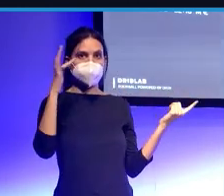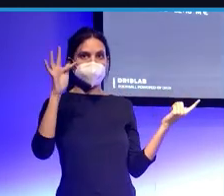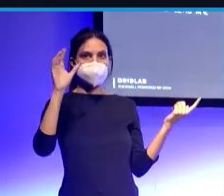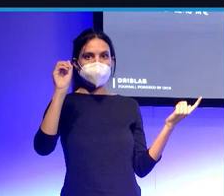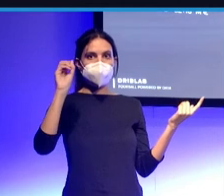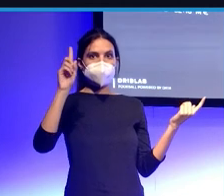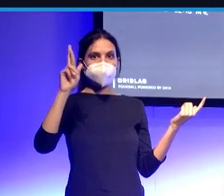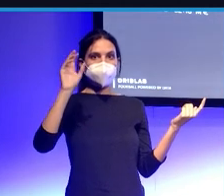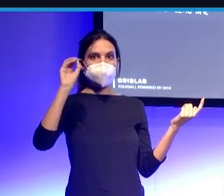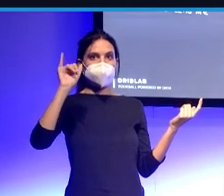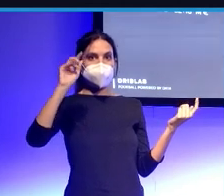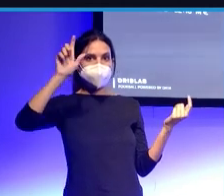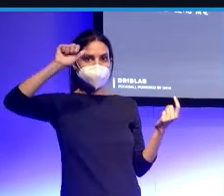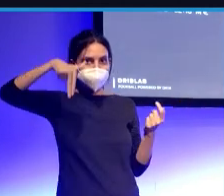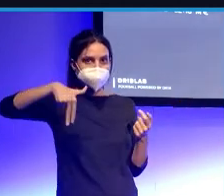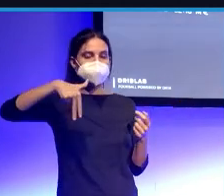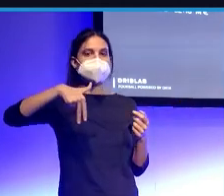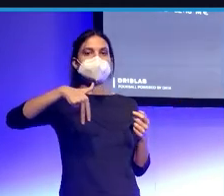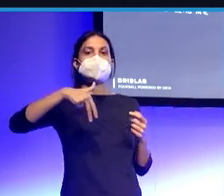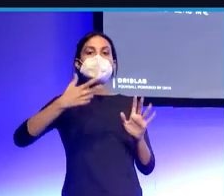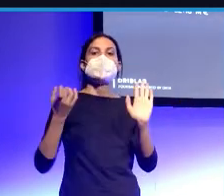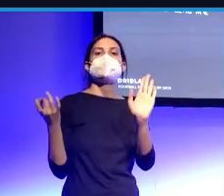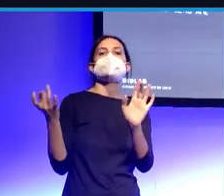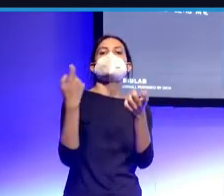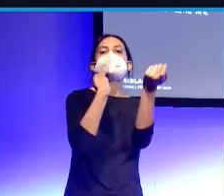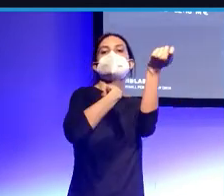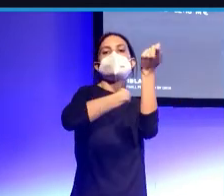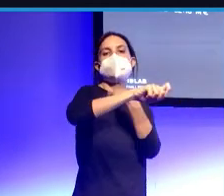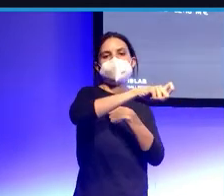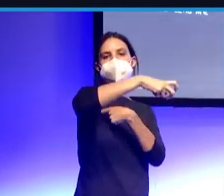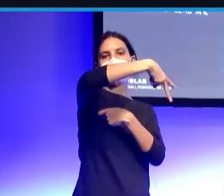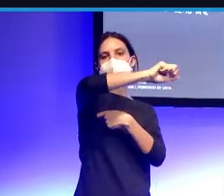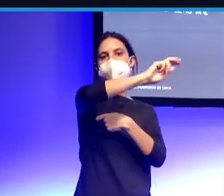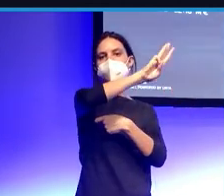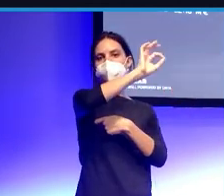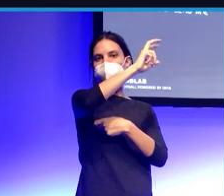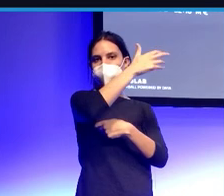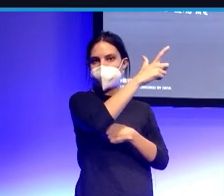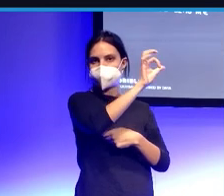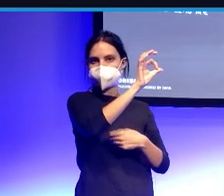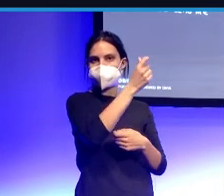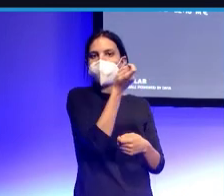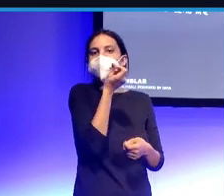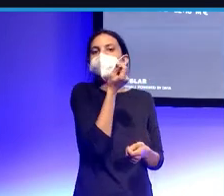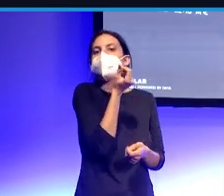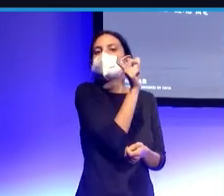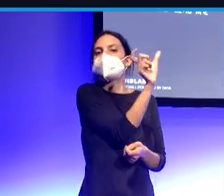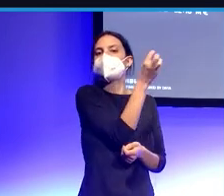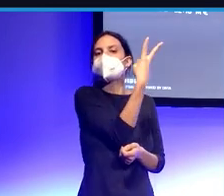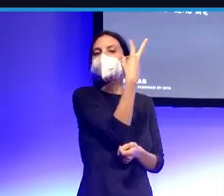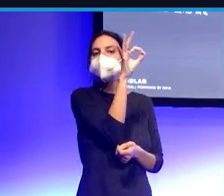en 2017 a Nápoles por 30 millones y le tiene que reemplazar con uno de los jugadores, ¿no? Y con quien lo acaba reemplazando es con Lo Celso que